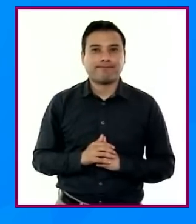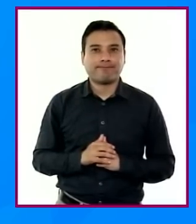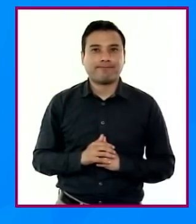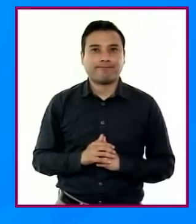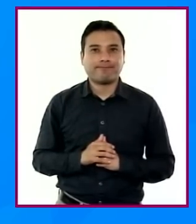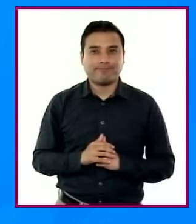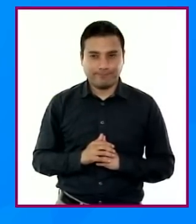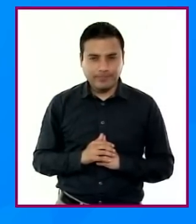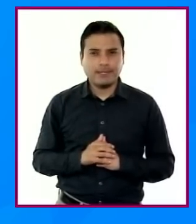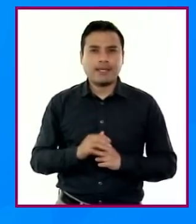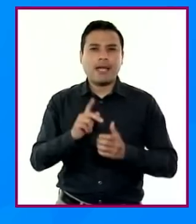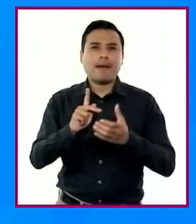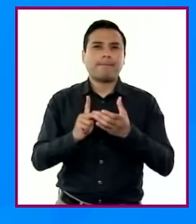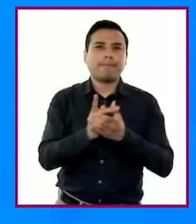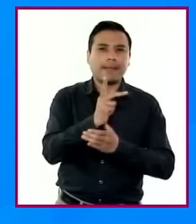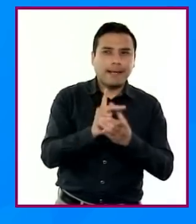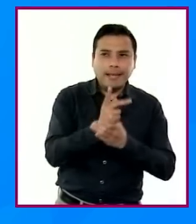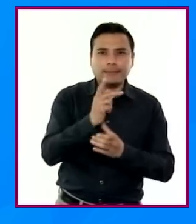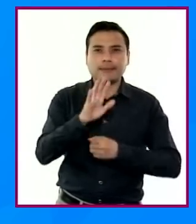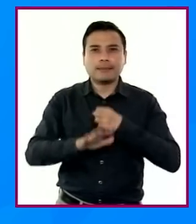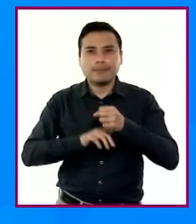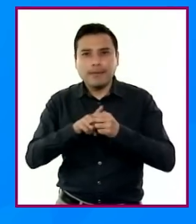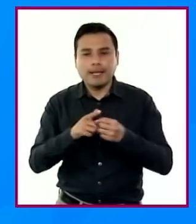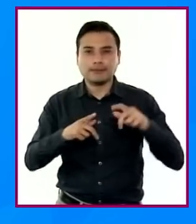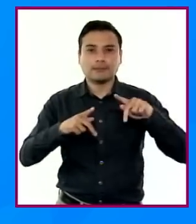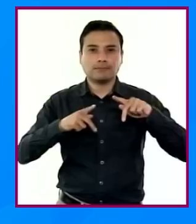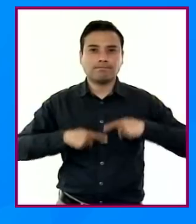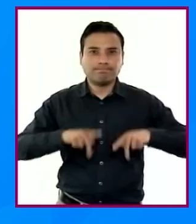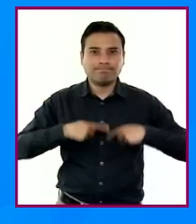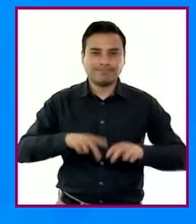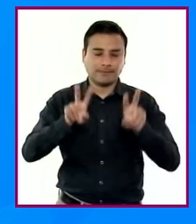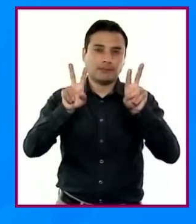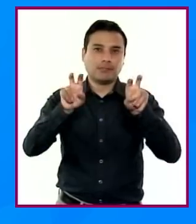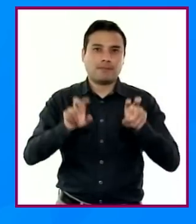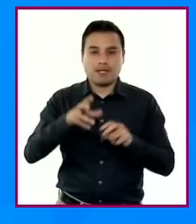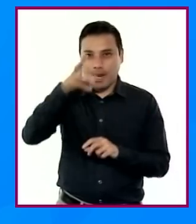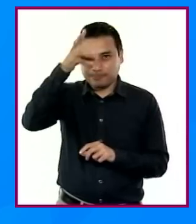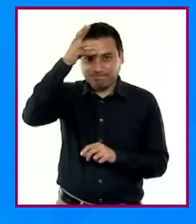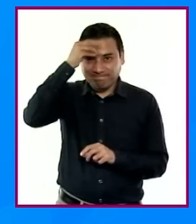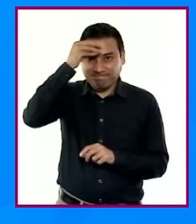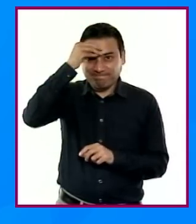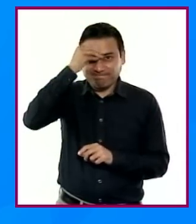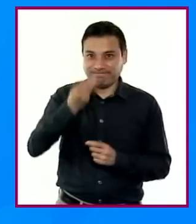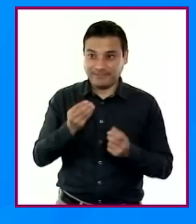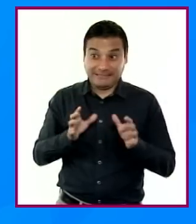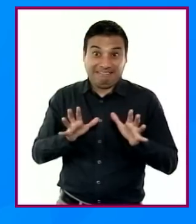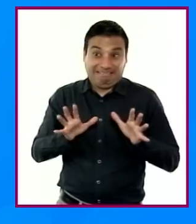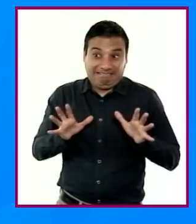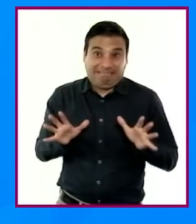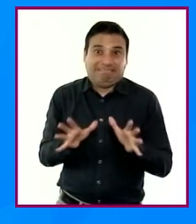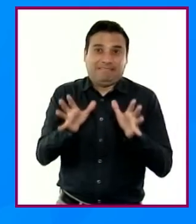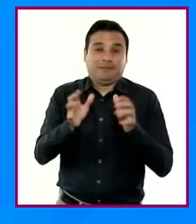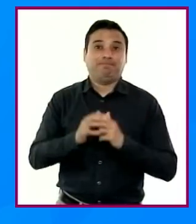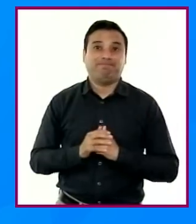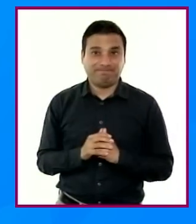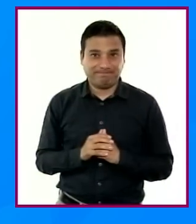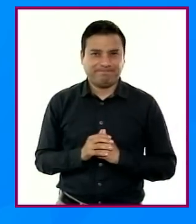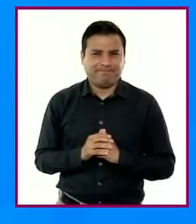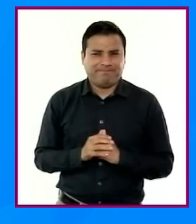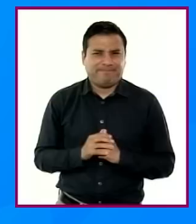naturales y socioculturales, así como algunas experiencias que vivan niñas y niños, les permitirán